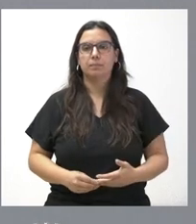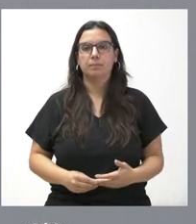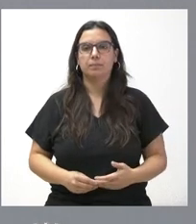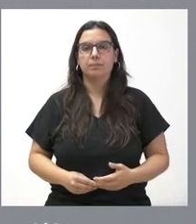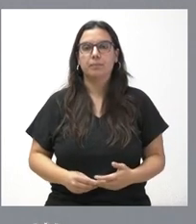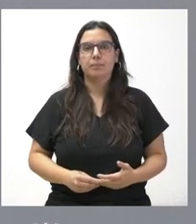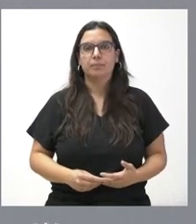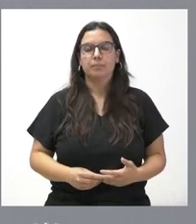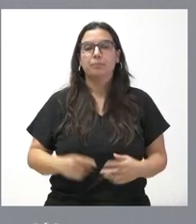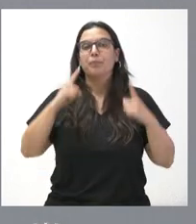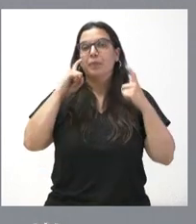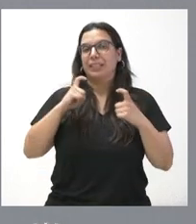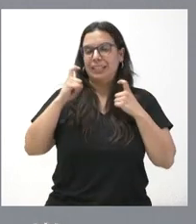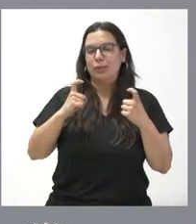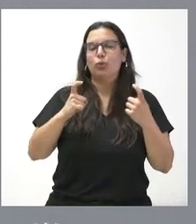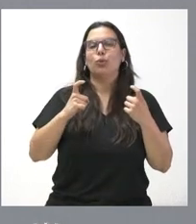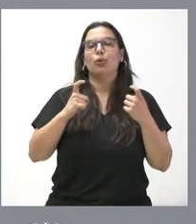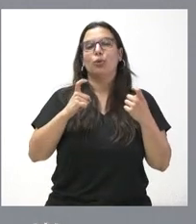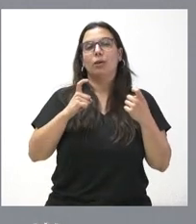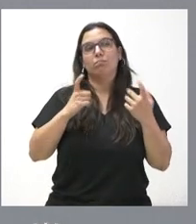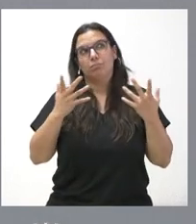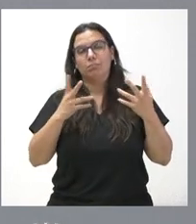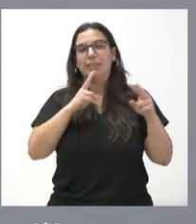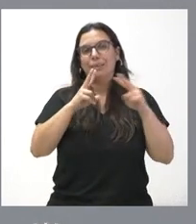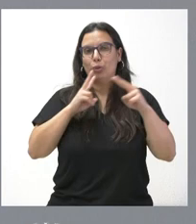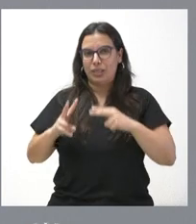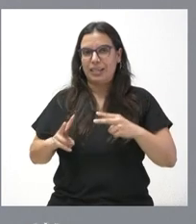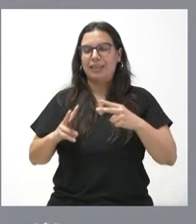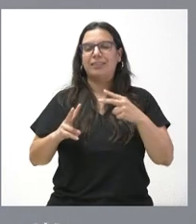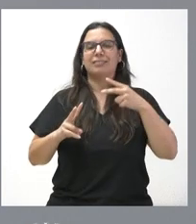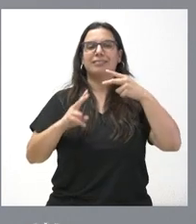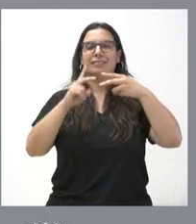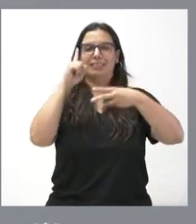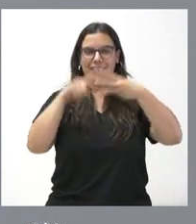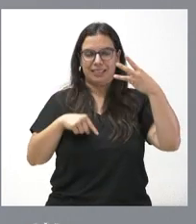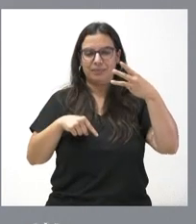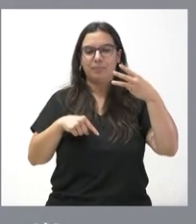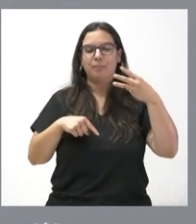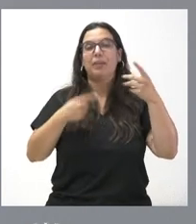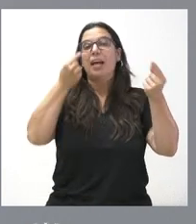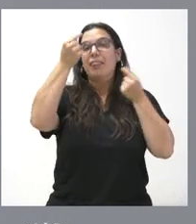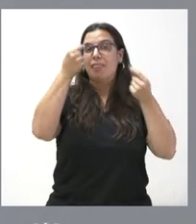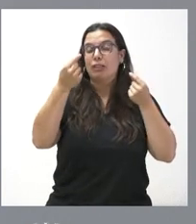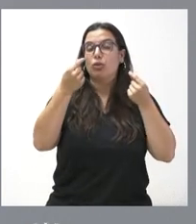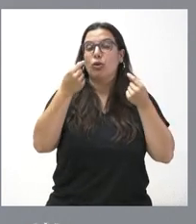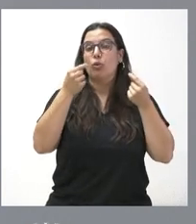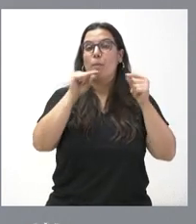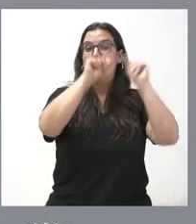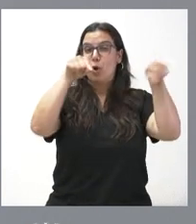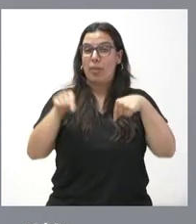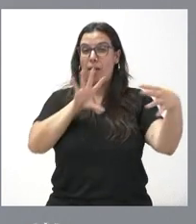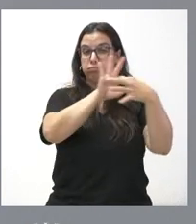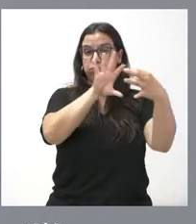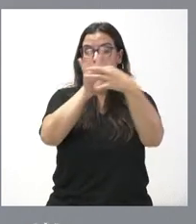Pues intentando resolver o responder, mejor dicho, a sus preguntas, los datos provincializados sobre el